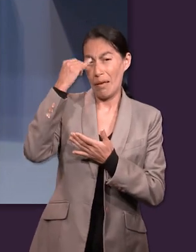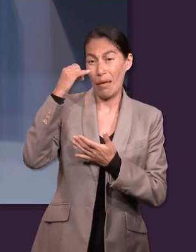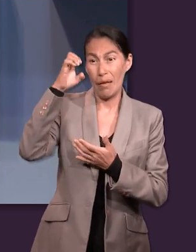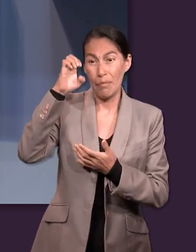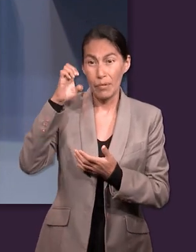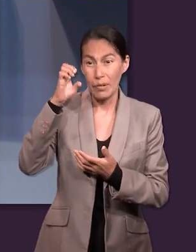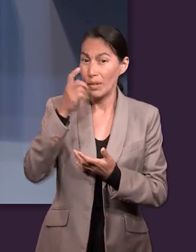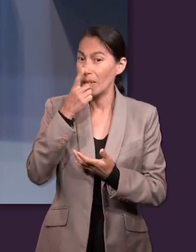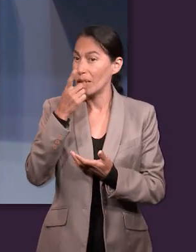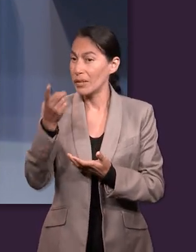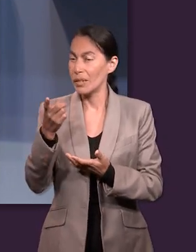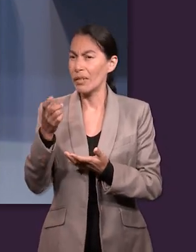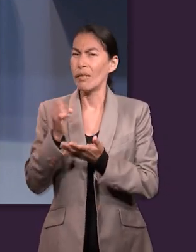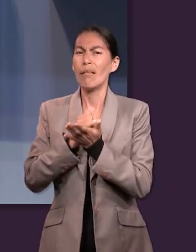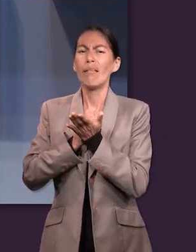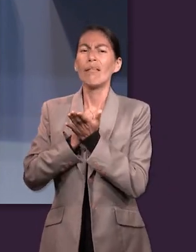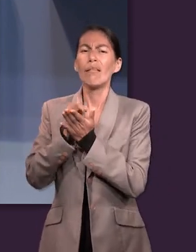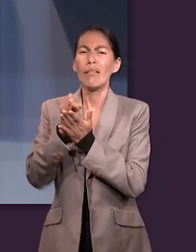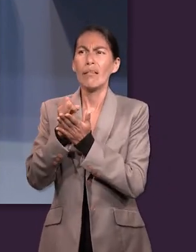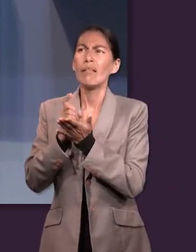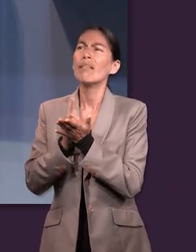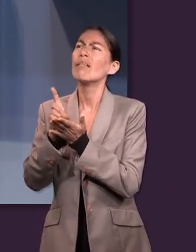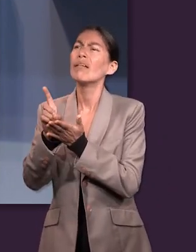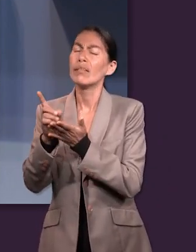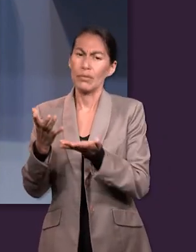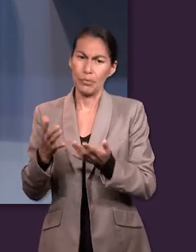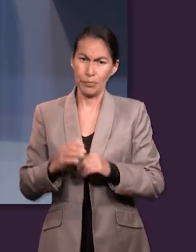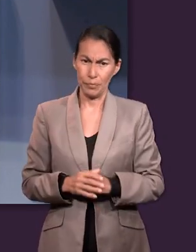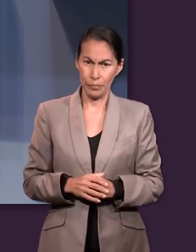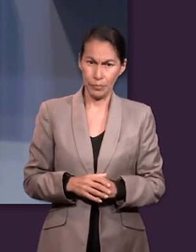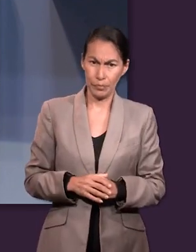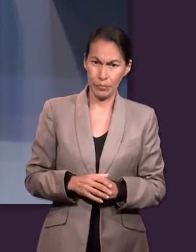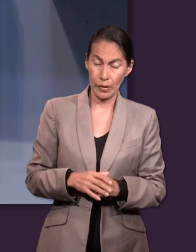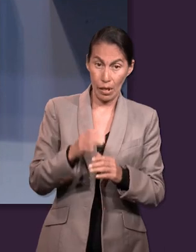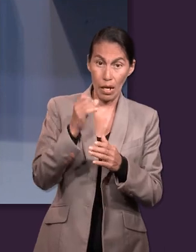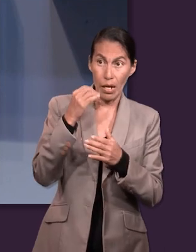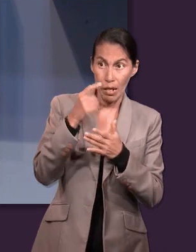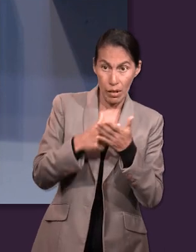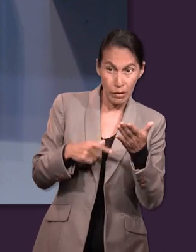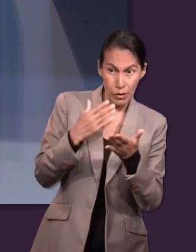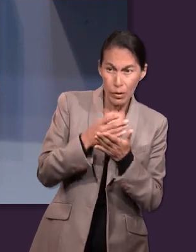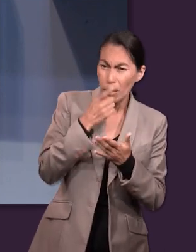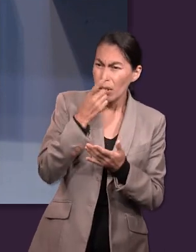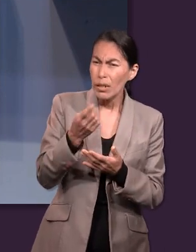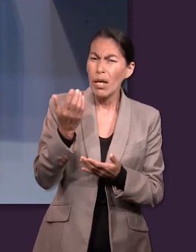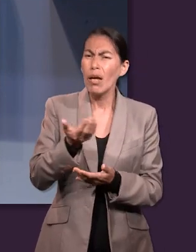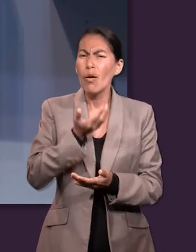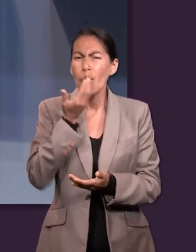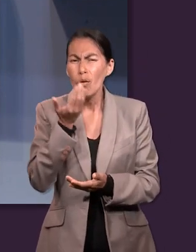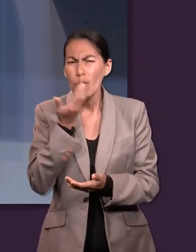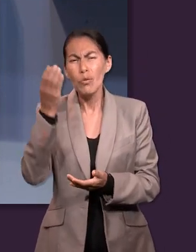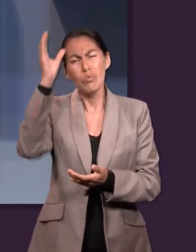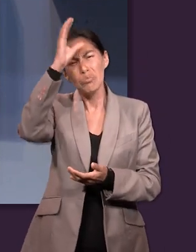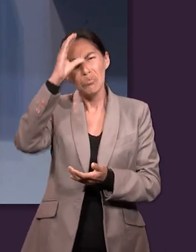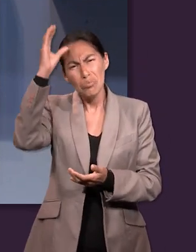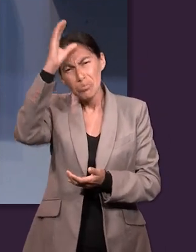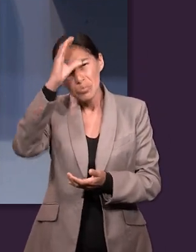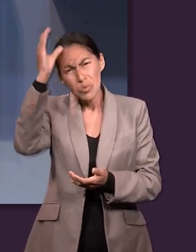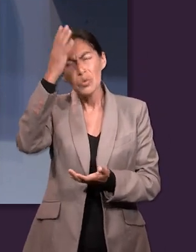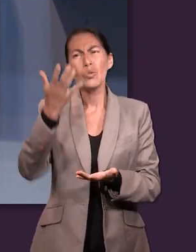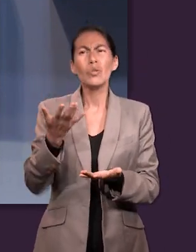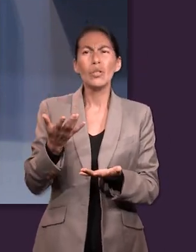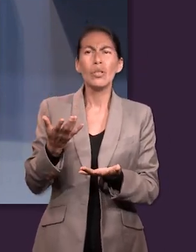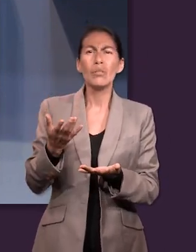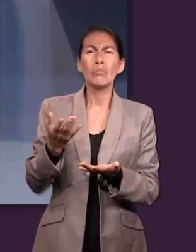hace unos momentos sobre los derechos, que es lo que menciona también la lección. Los derechos y la cultura en general en la que vivimos